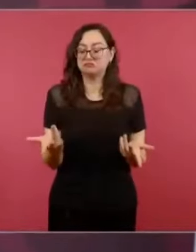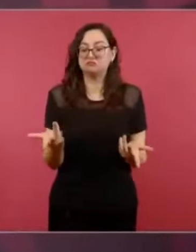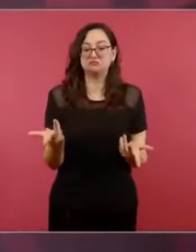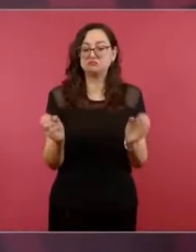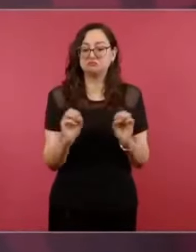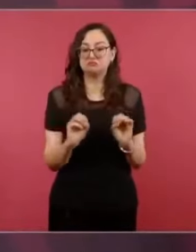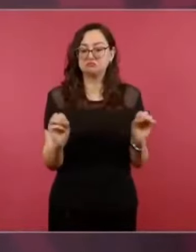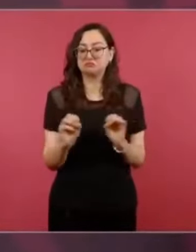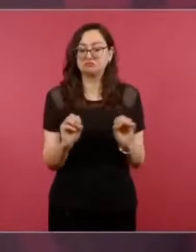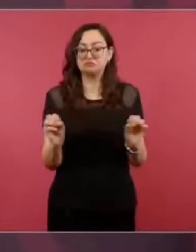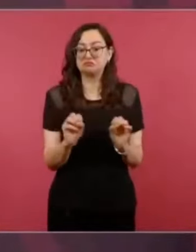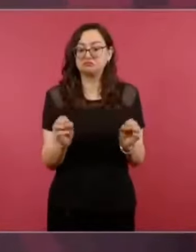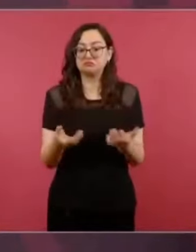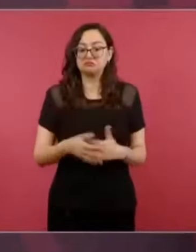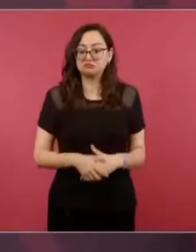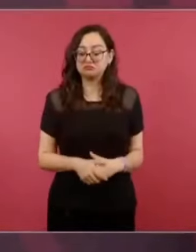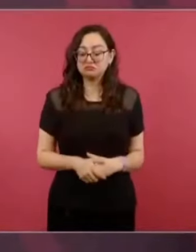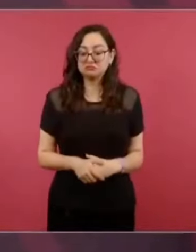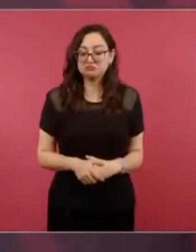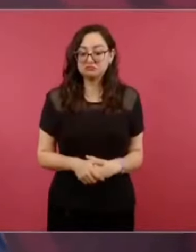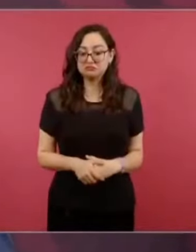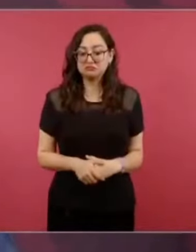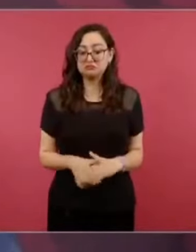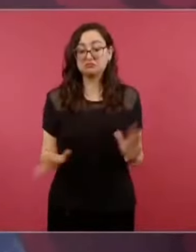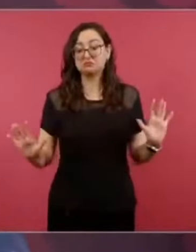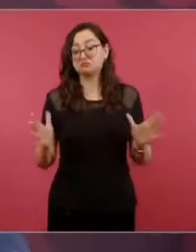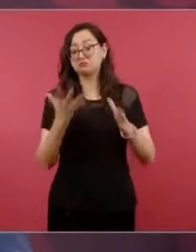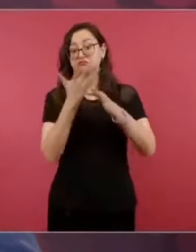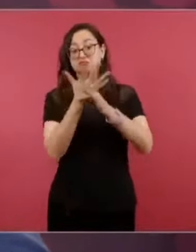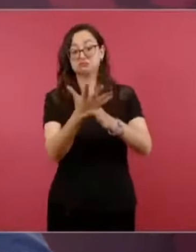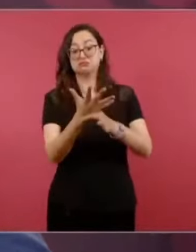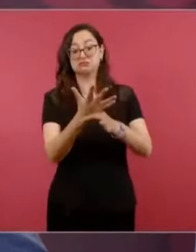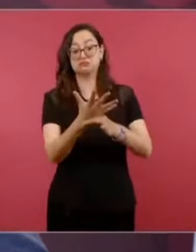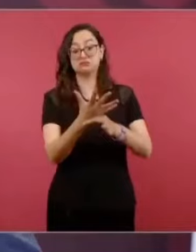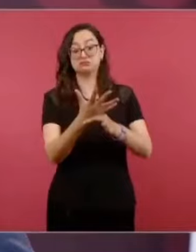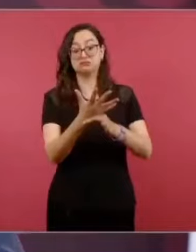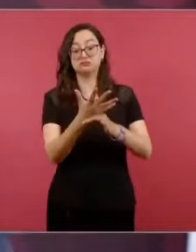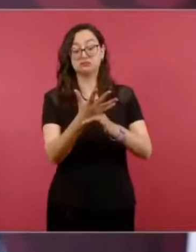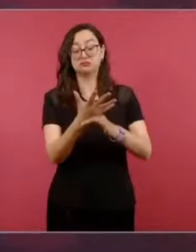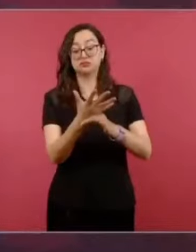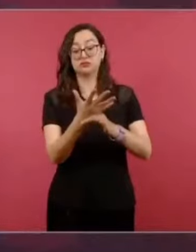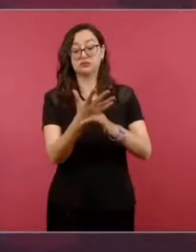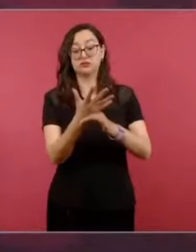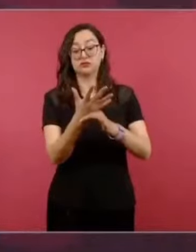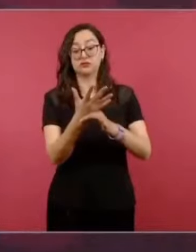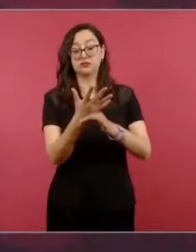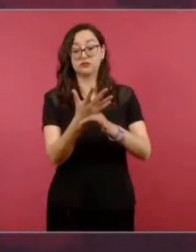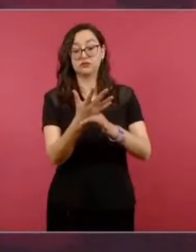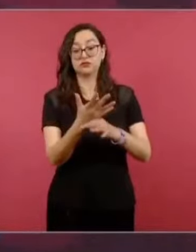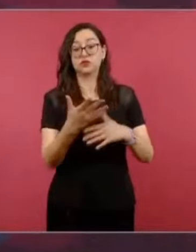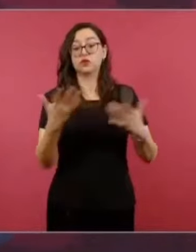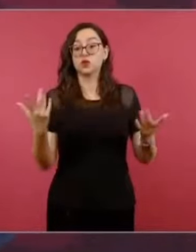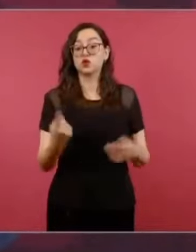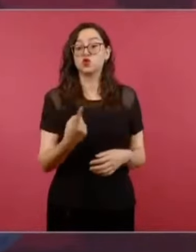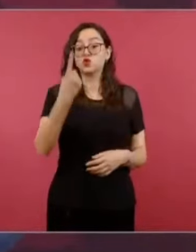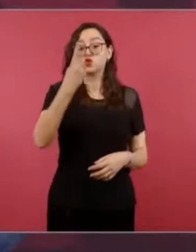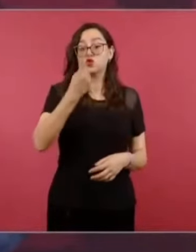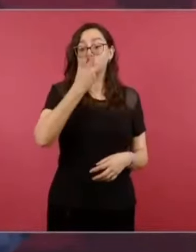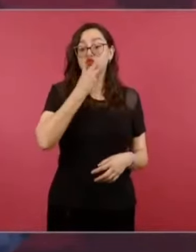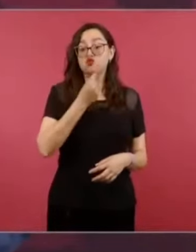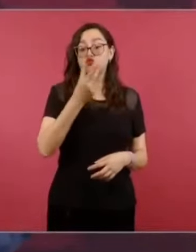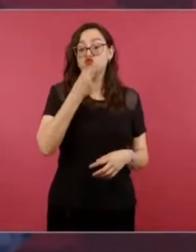calumniador, especialista en montajes,